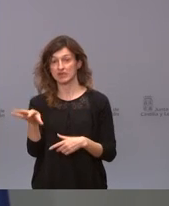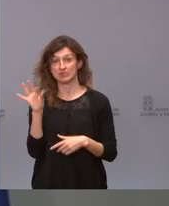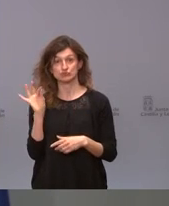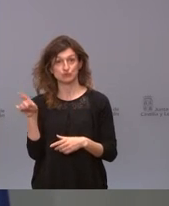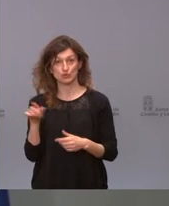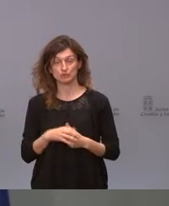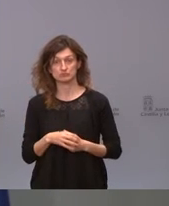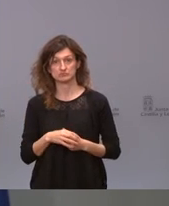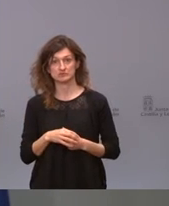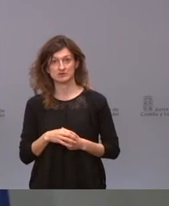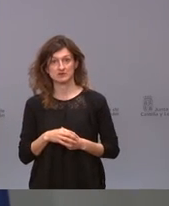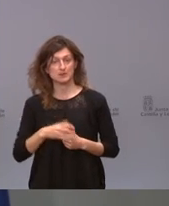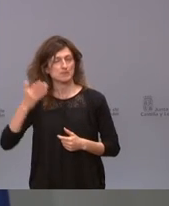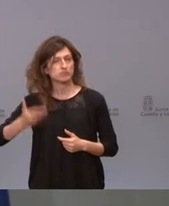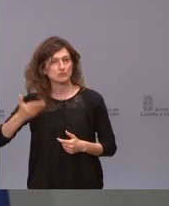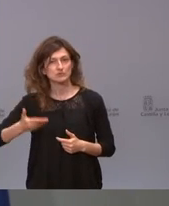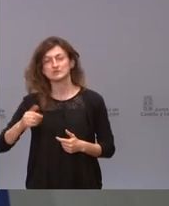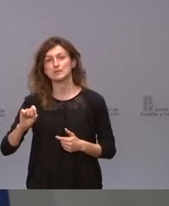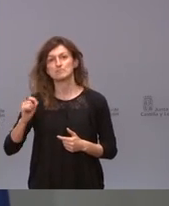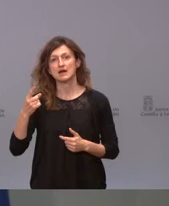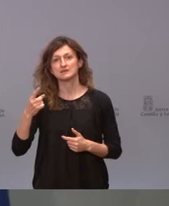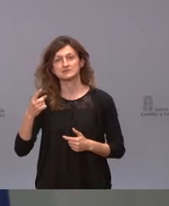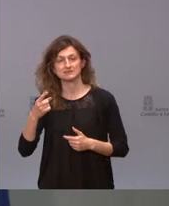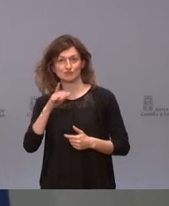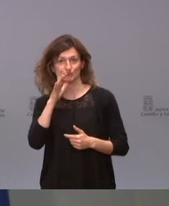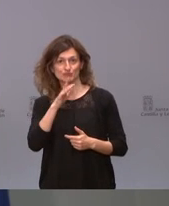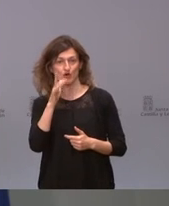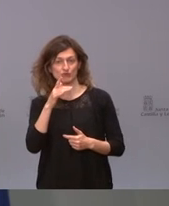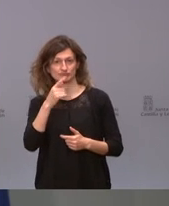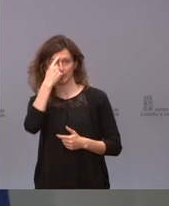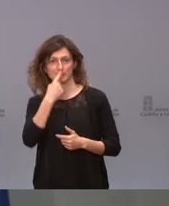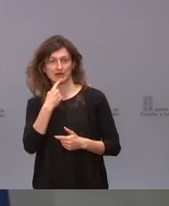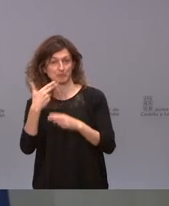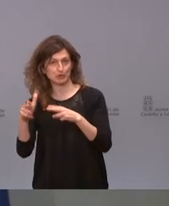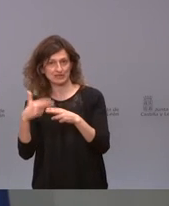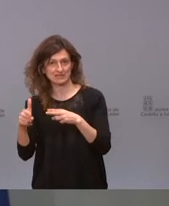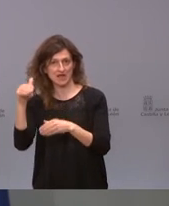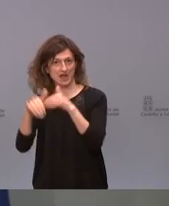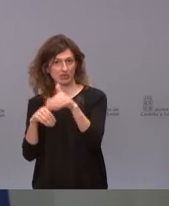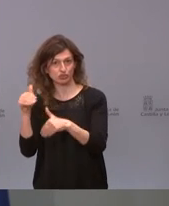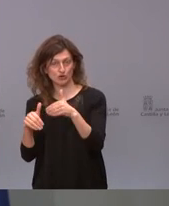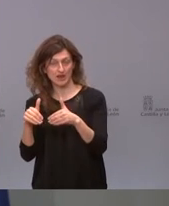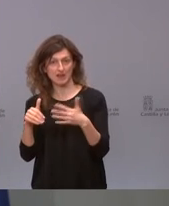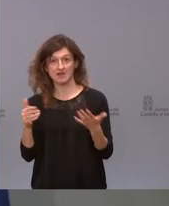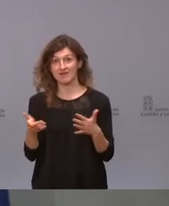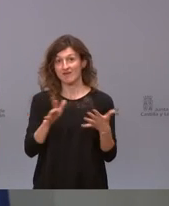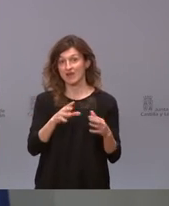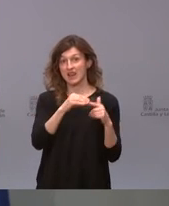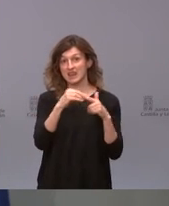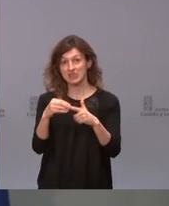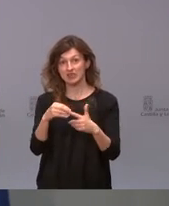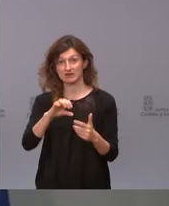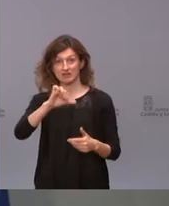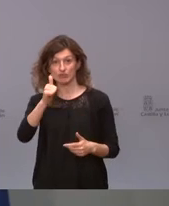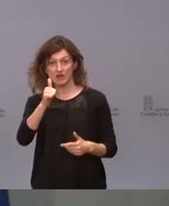que es mucho más importante su rentabilidad política y electoral que liderar a la nación en sus